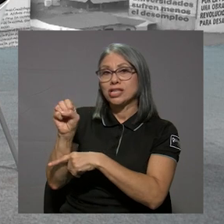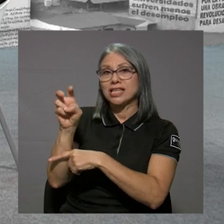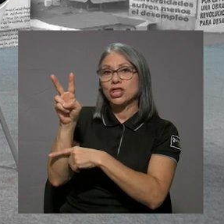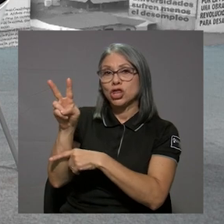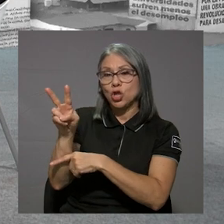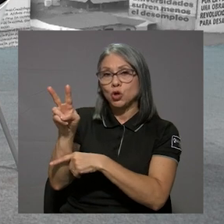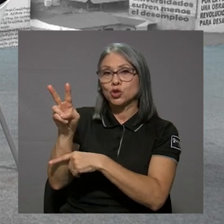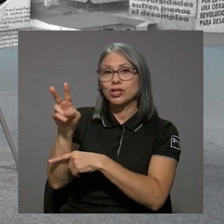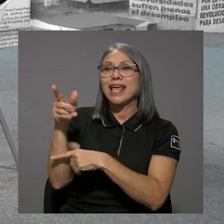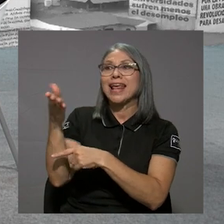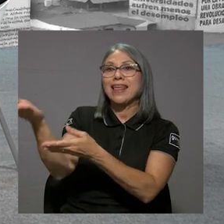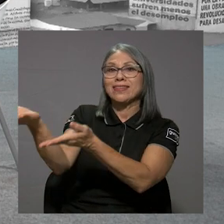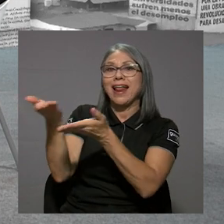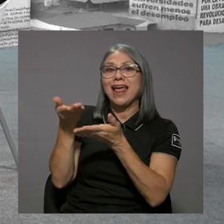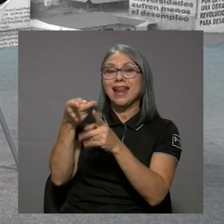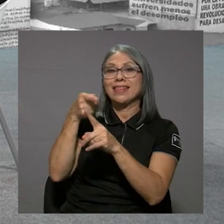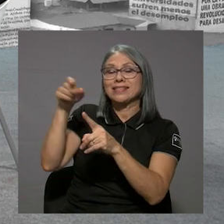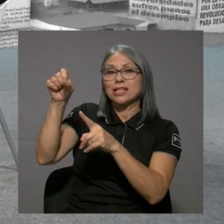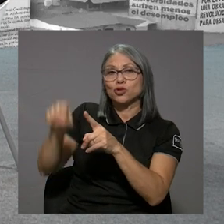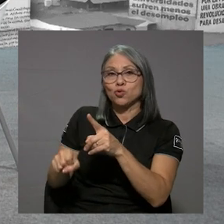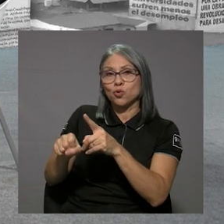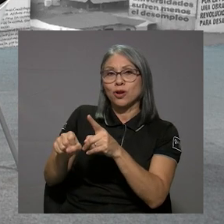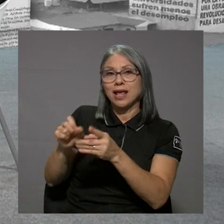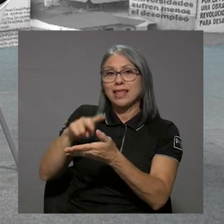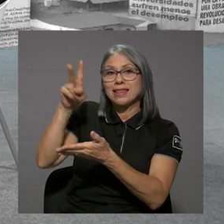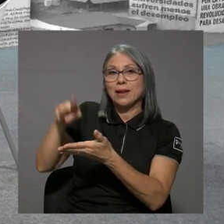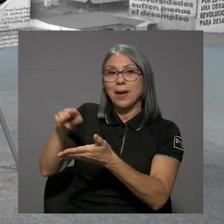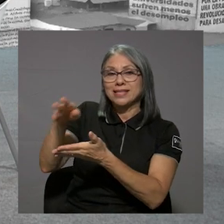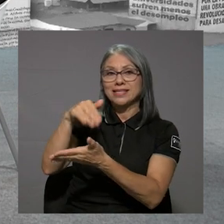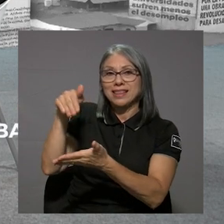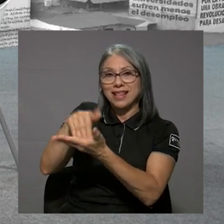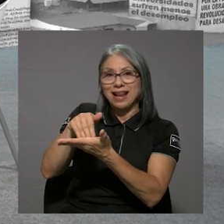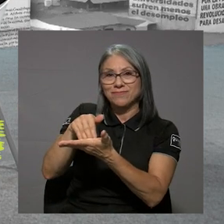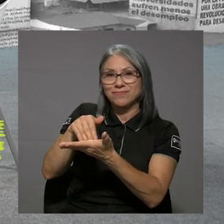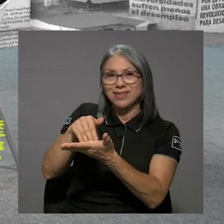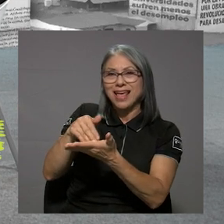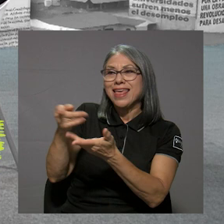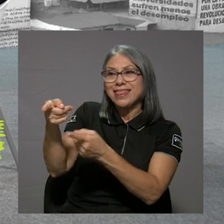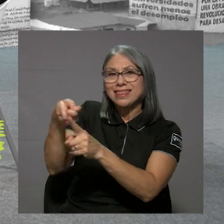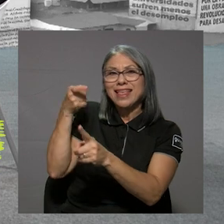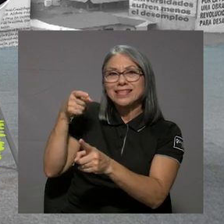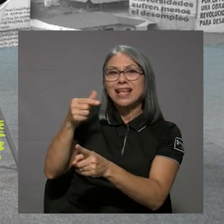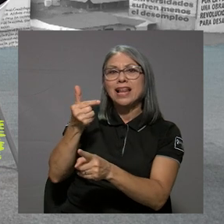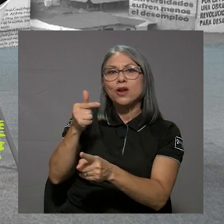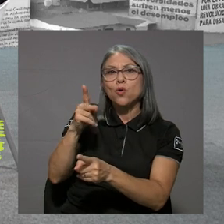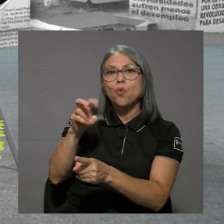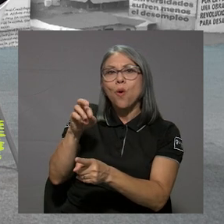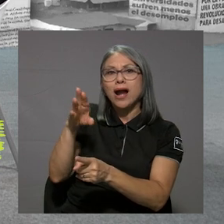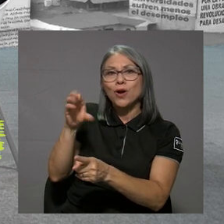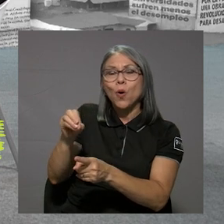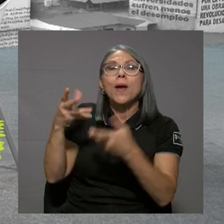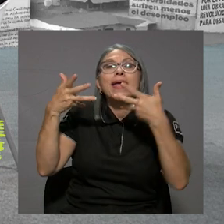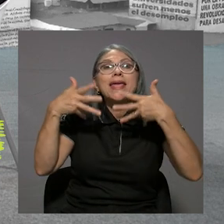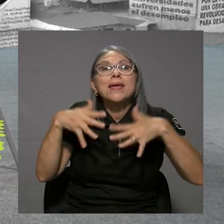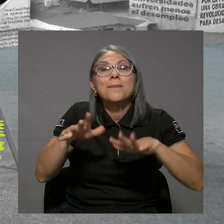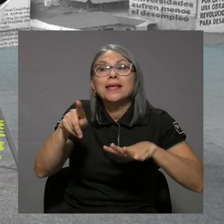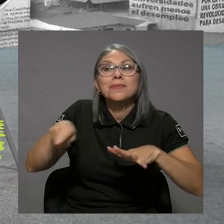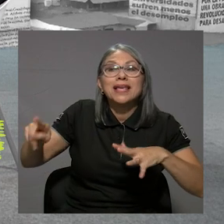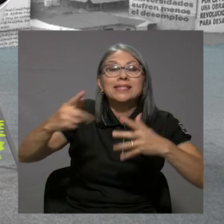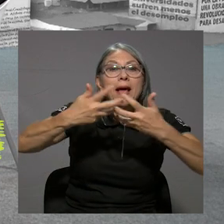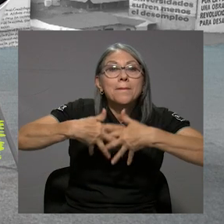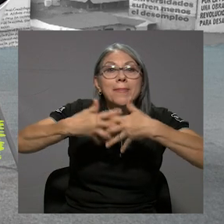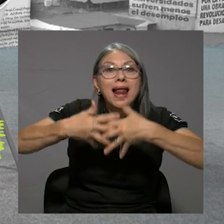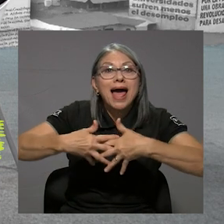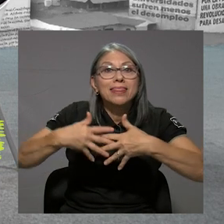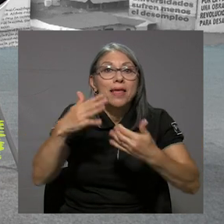por el lado, más bien, sur del Valle Central. Era traerlo por allá, por el Huarco, y más bien la planta de tratamiento,